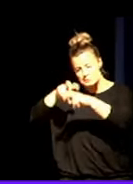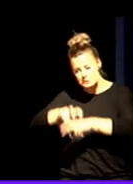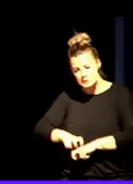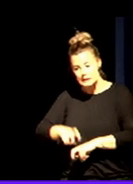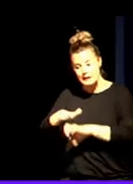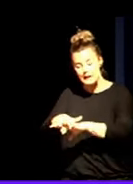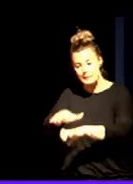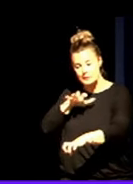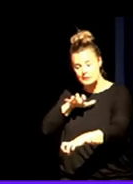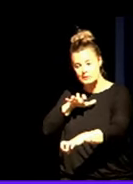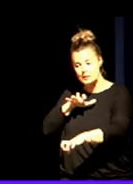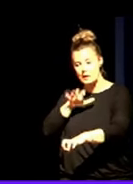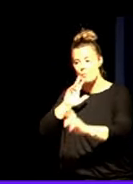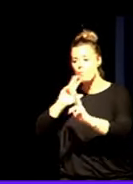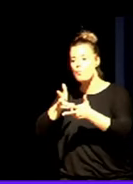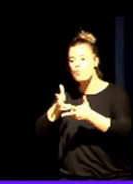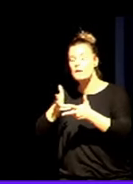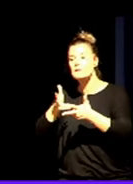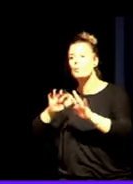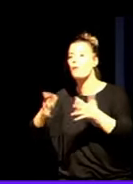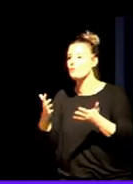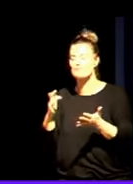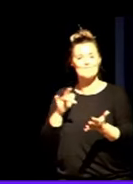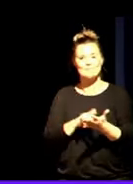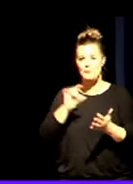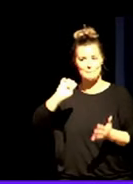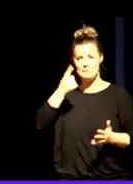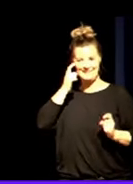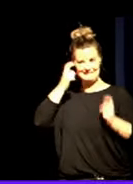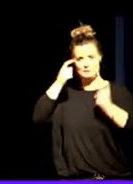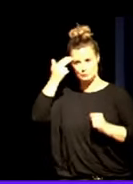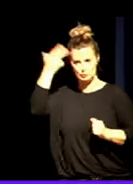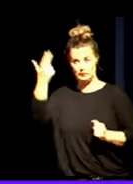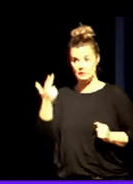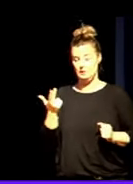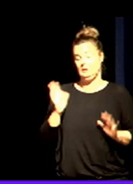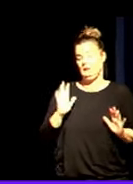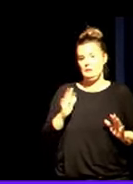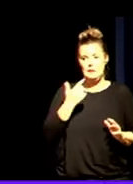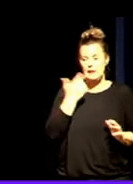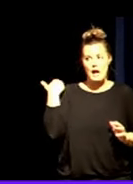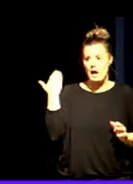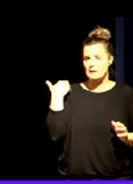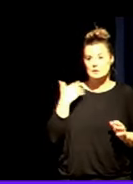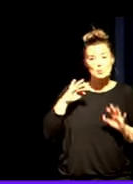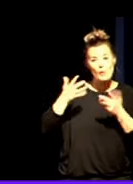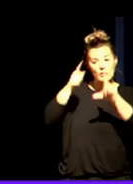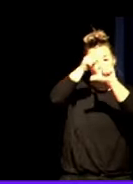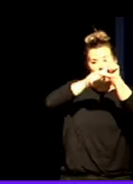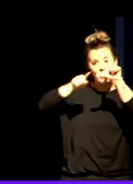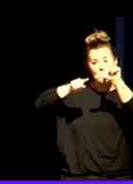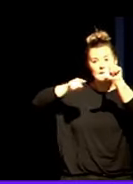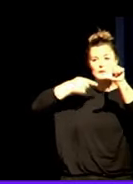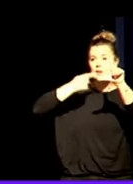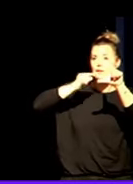las personas mueren en la primera tentativa y por desgracia antes que no lo he inventado cuando os ponía ese iceberg lo ponía lo